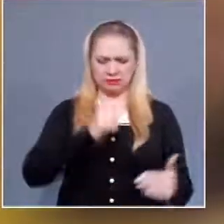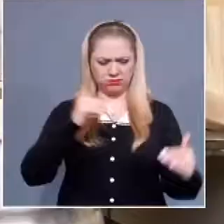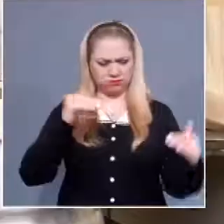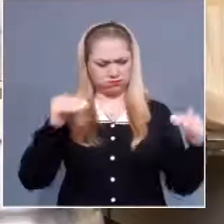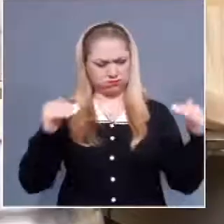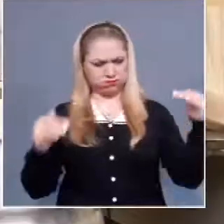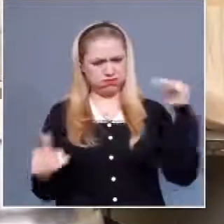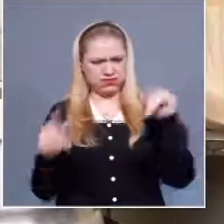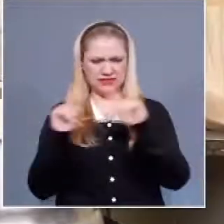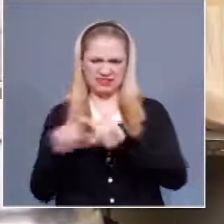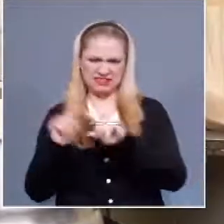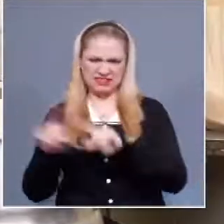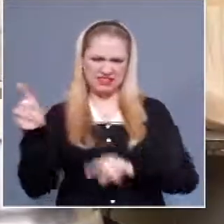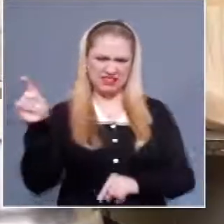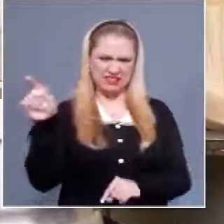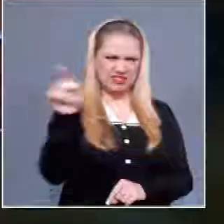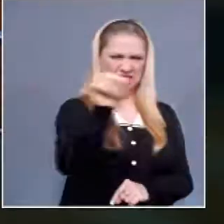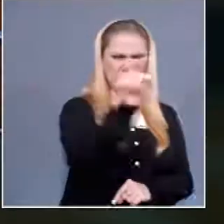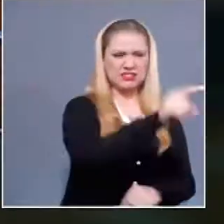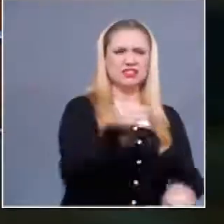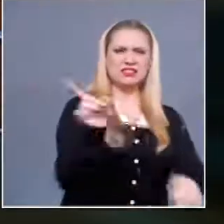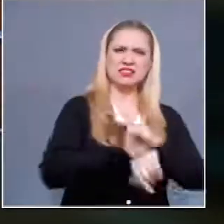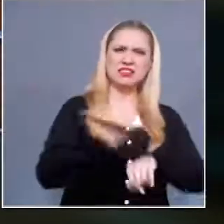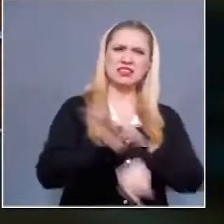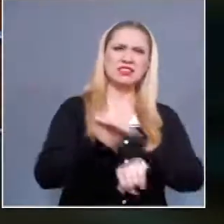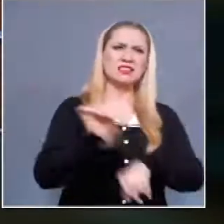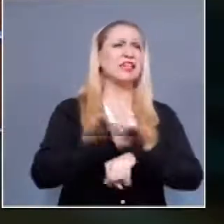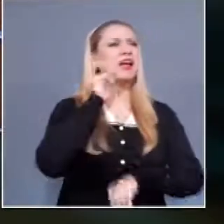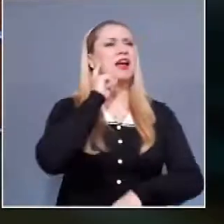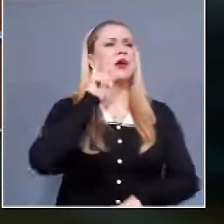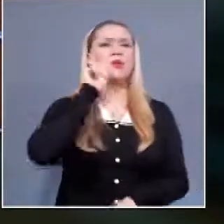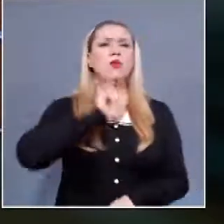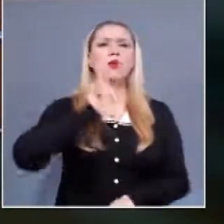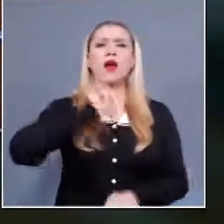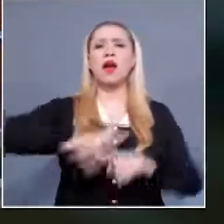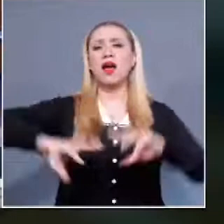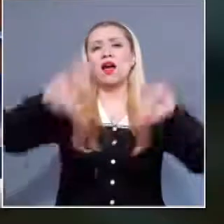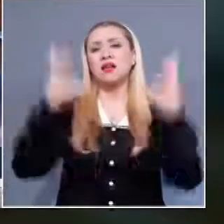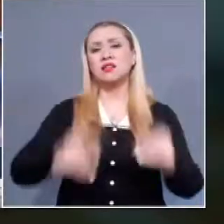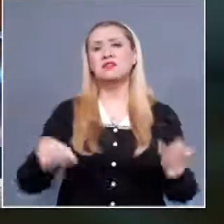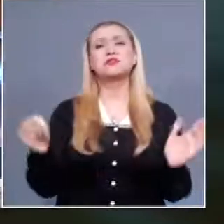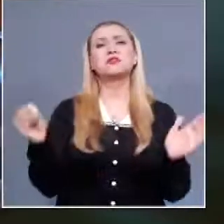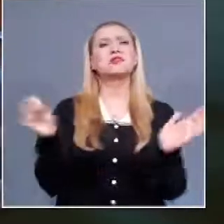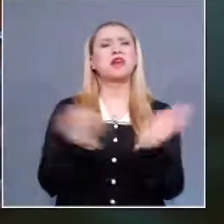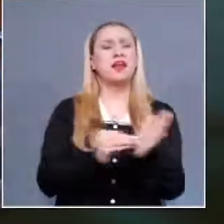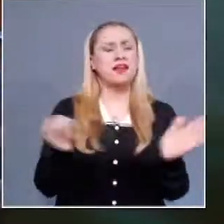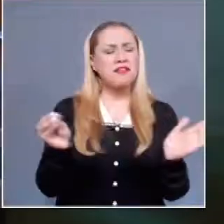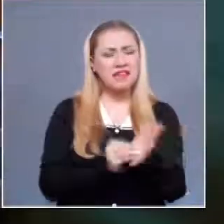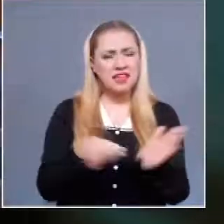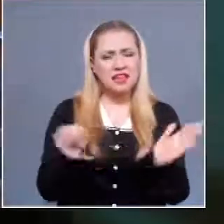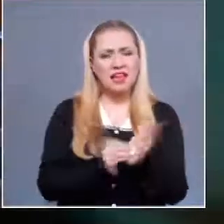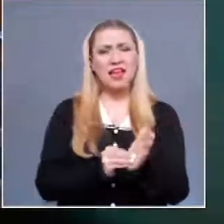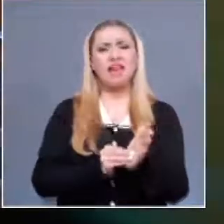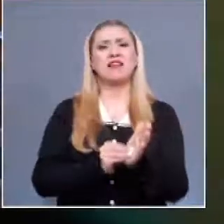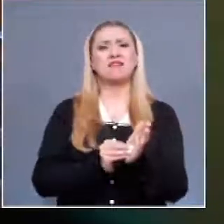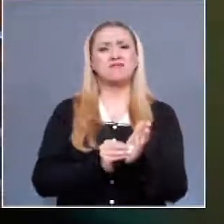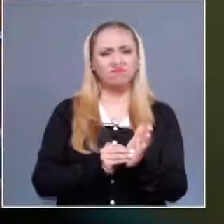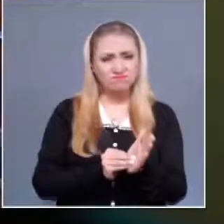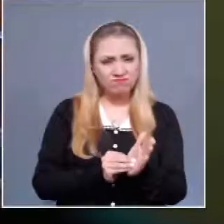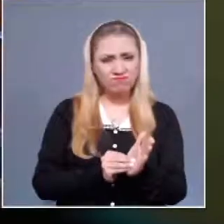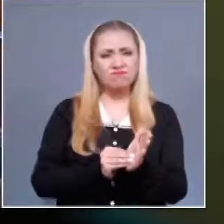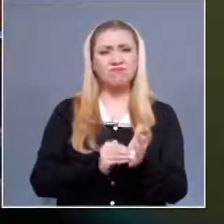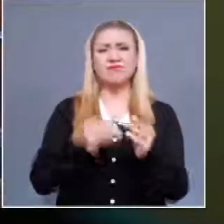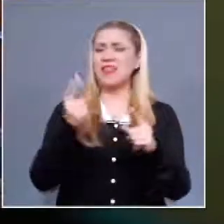padece día con día. Todavía la desigualdad es estructural y la tenemos en muchísimos